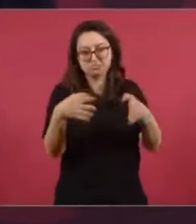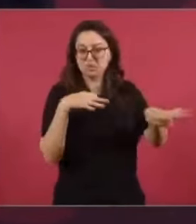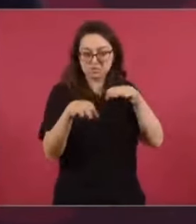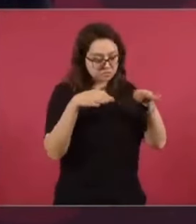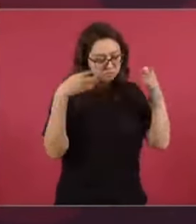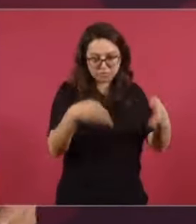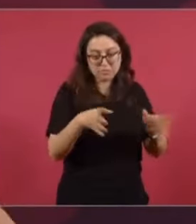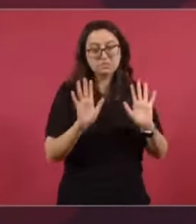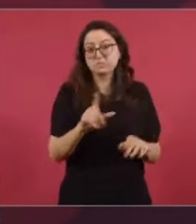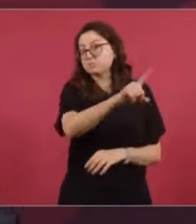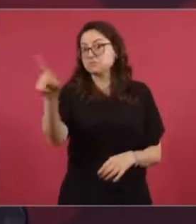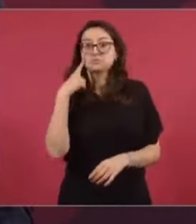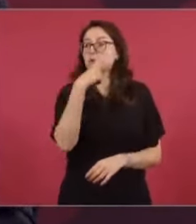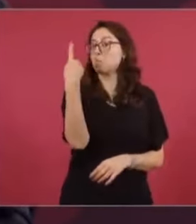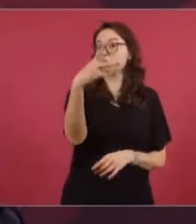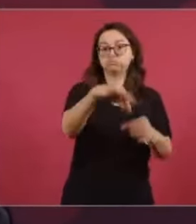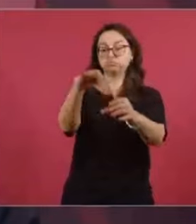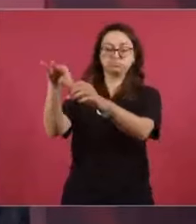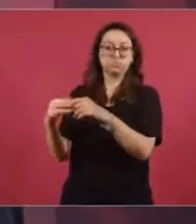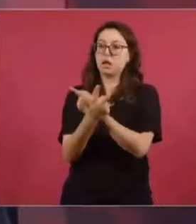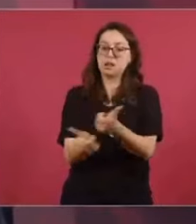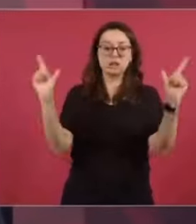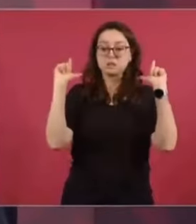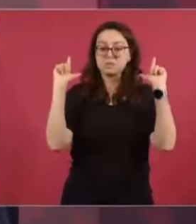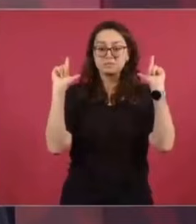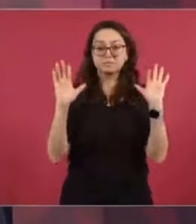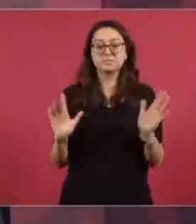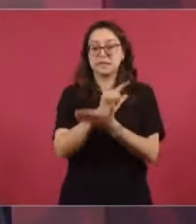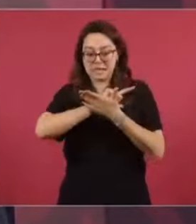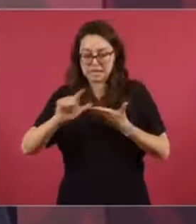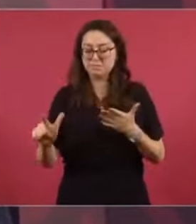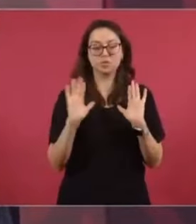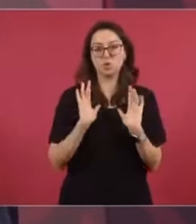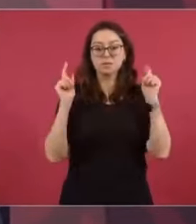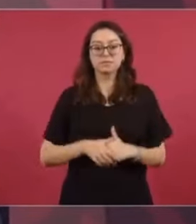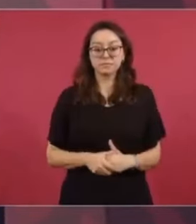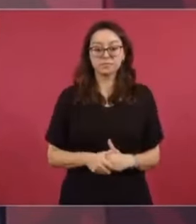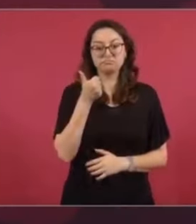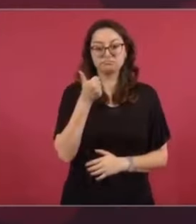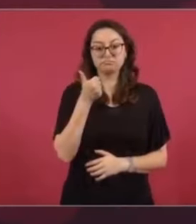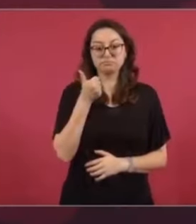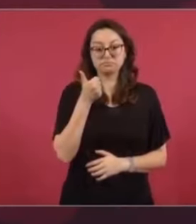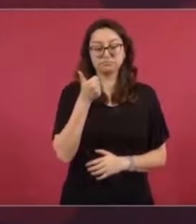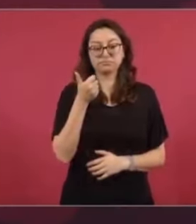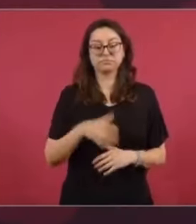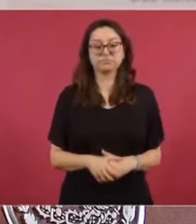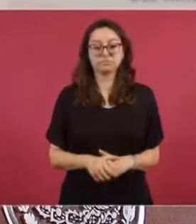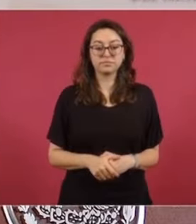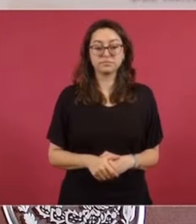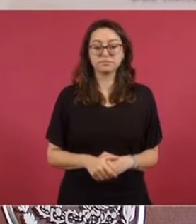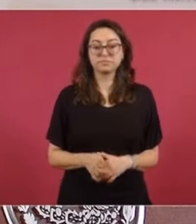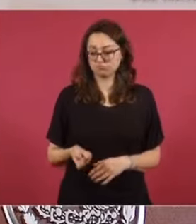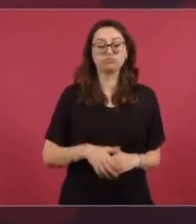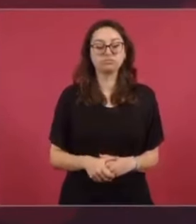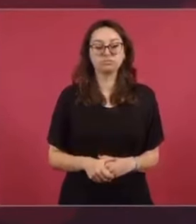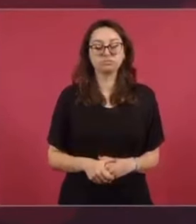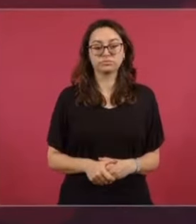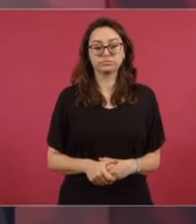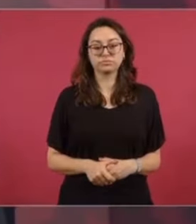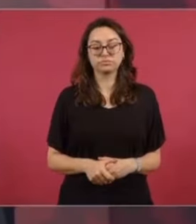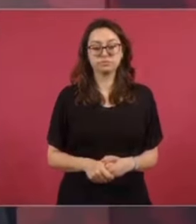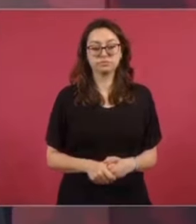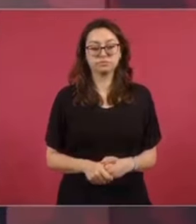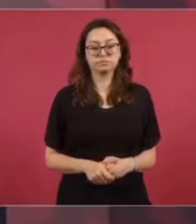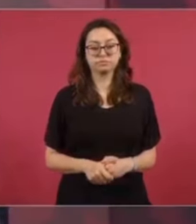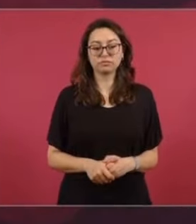Van a ser los ciudadanos los que van a decidir libremente en elecciones limpias y libres. Como nunca en la historia del país. Como nunca en la historia